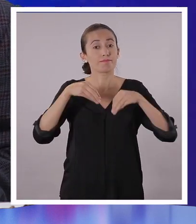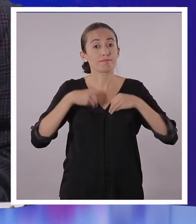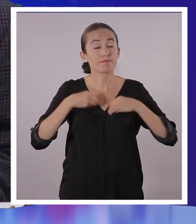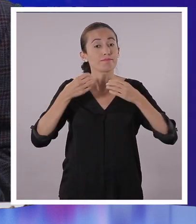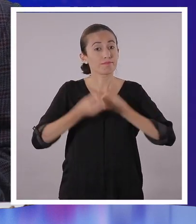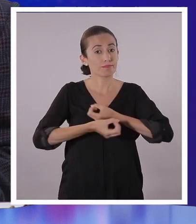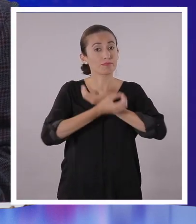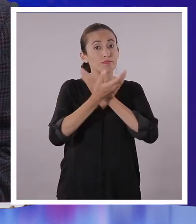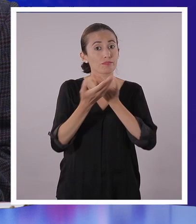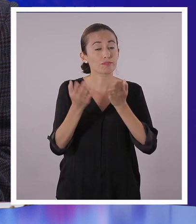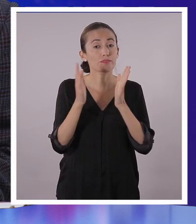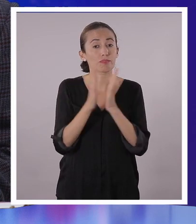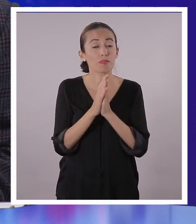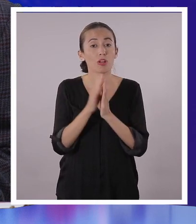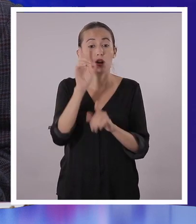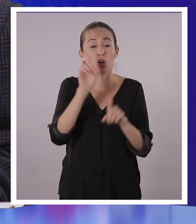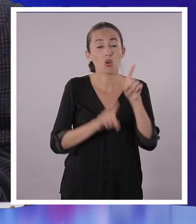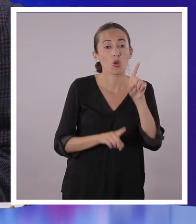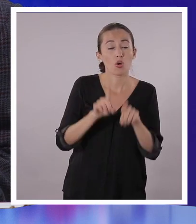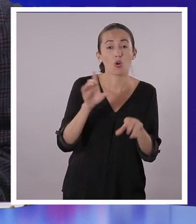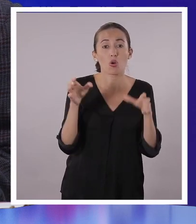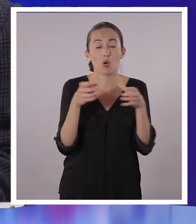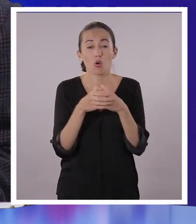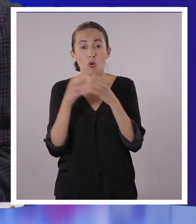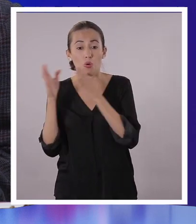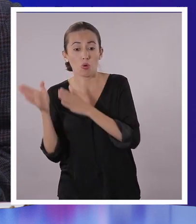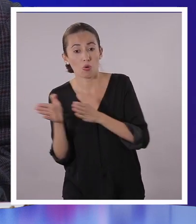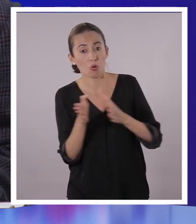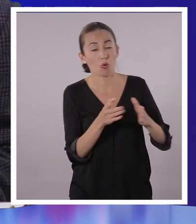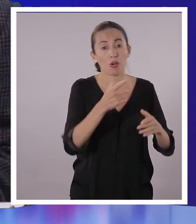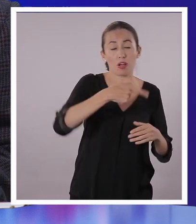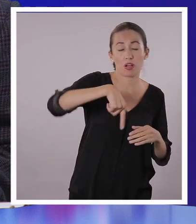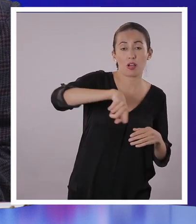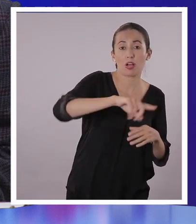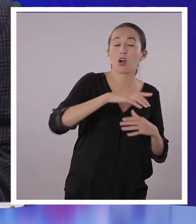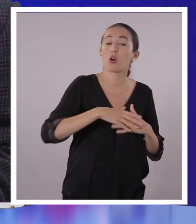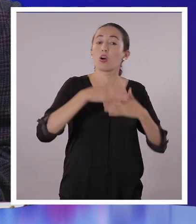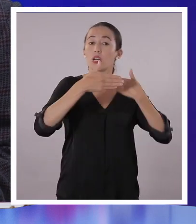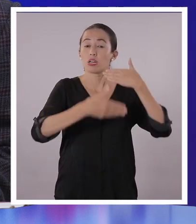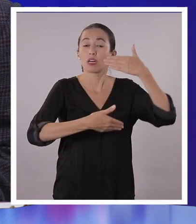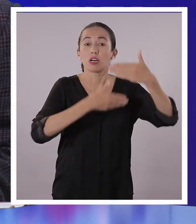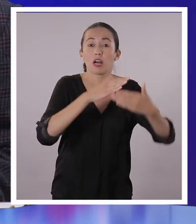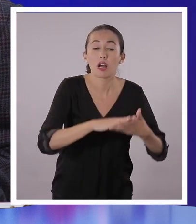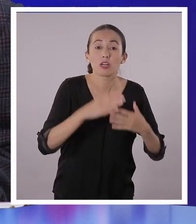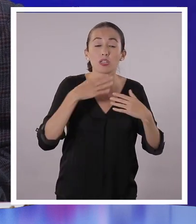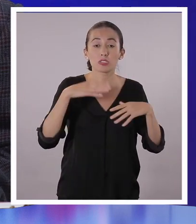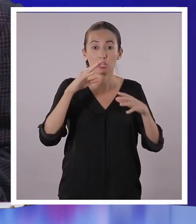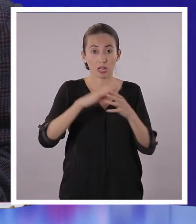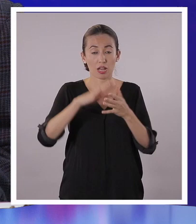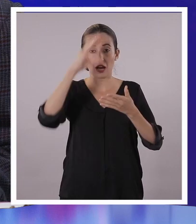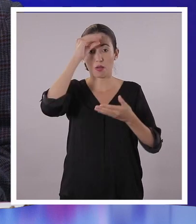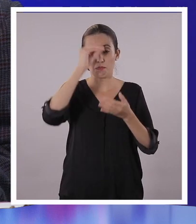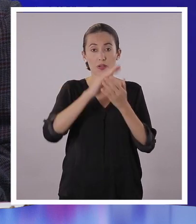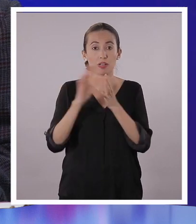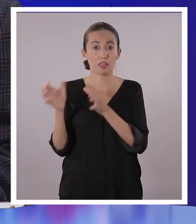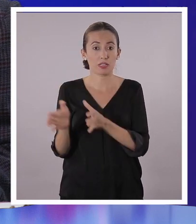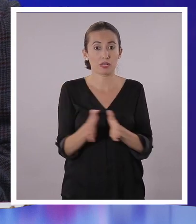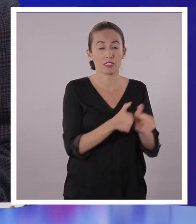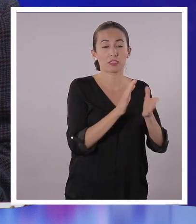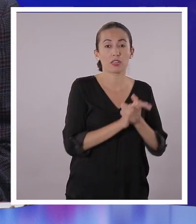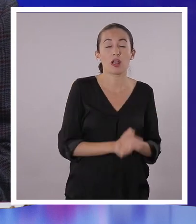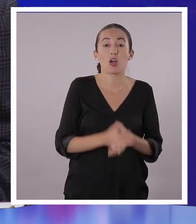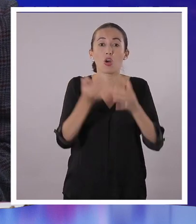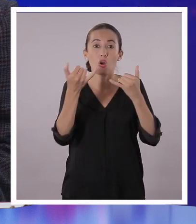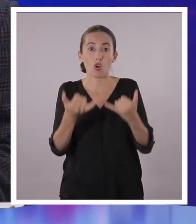Claro que sí. Además, los medios de comunicación sirven para que nosotros podamos informarnos, entretenernos o aprender, como es este